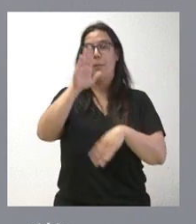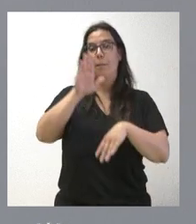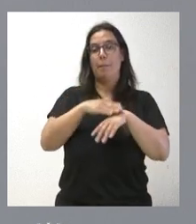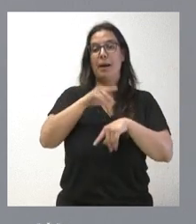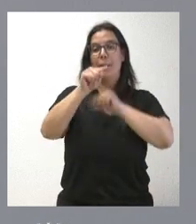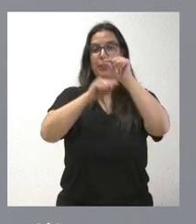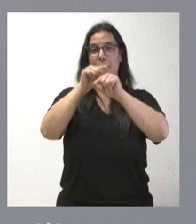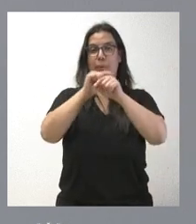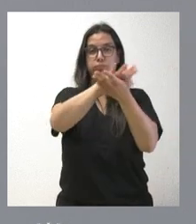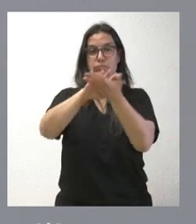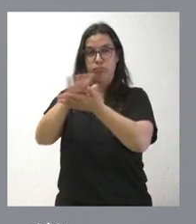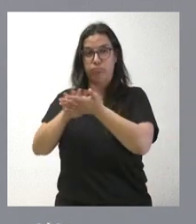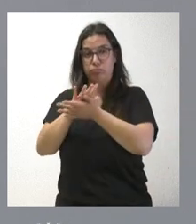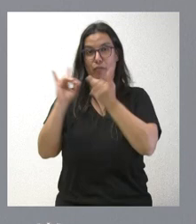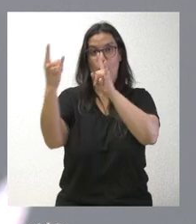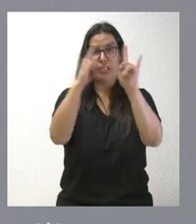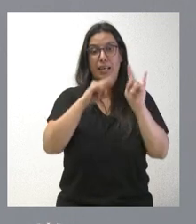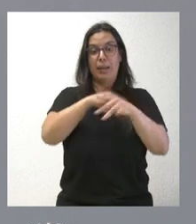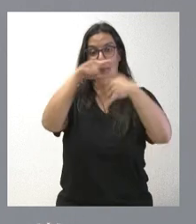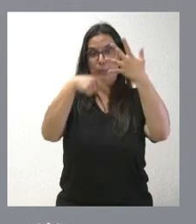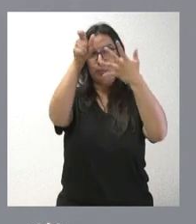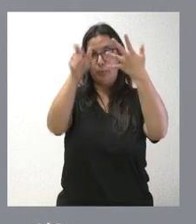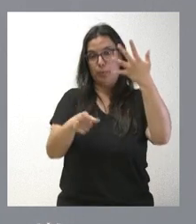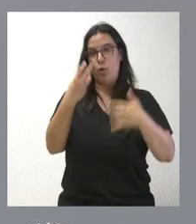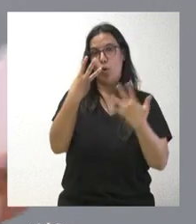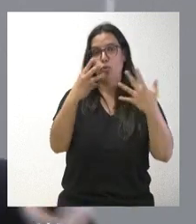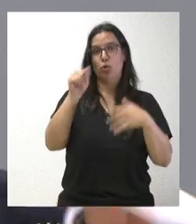plagas forestales, creo que suma los 8,8 millones.